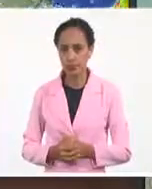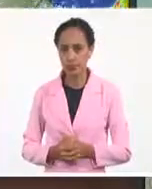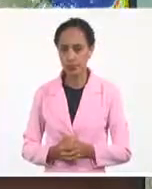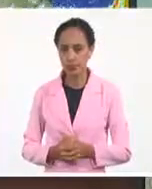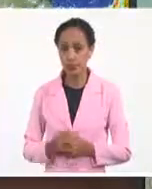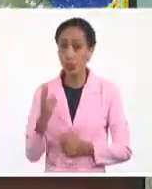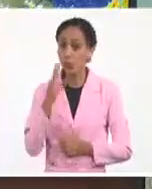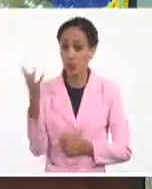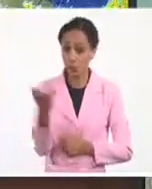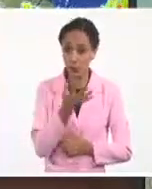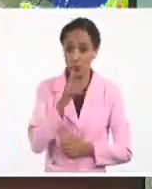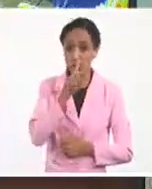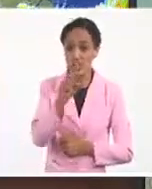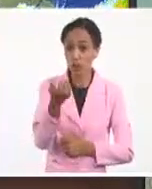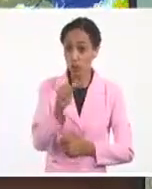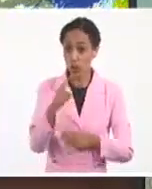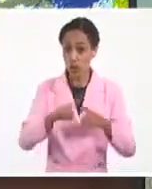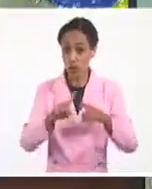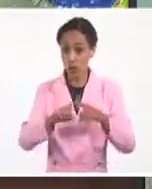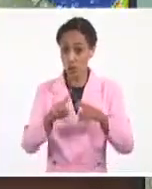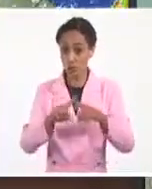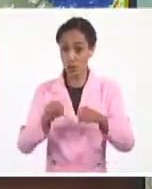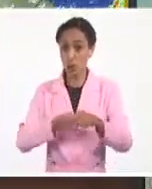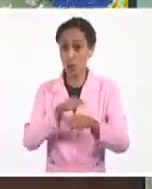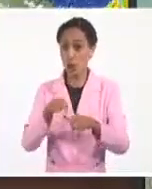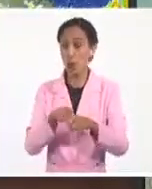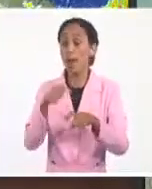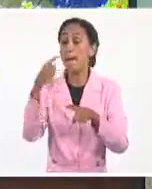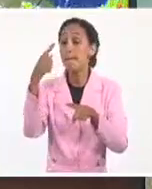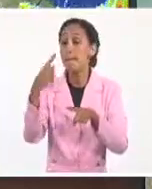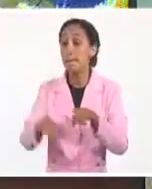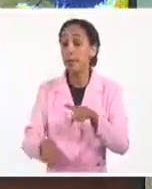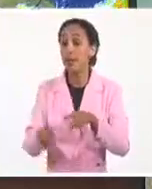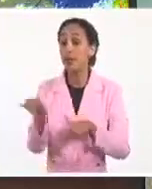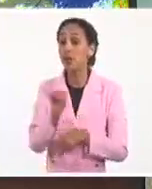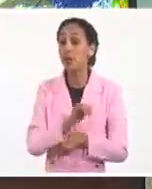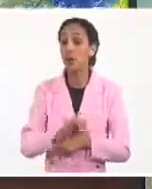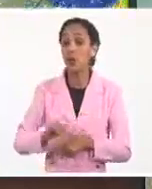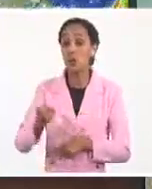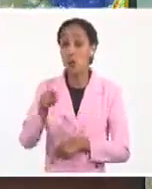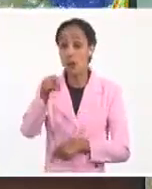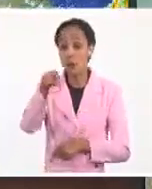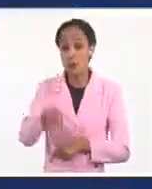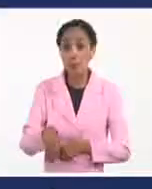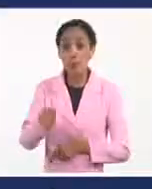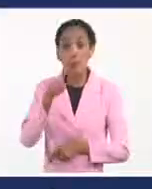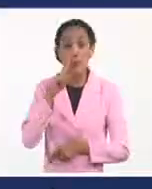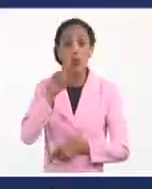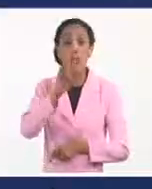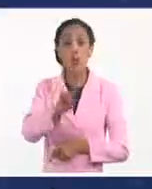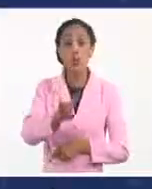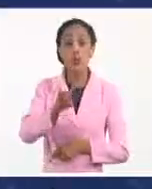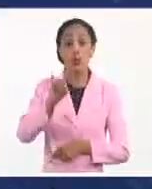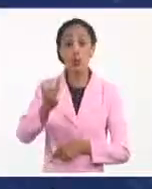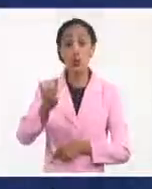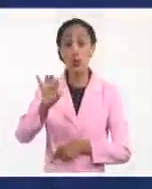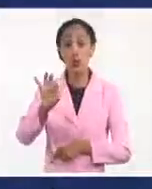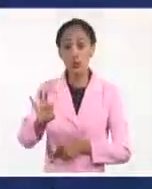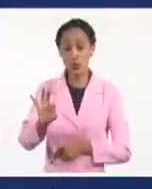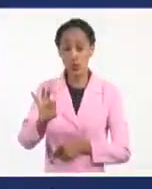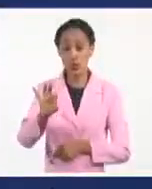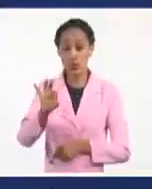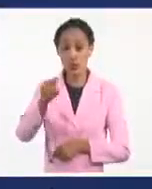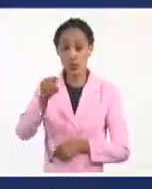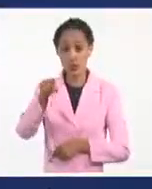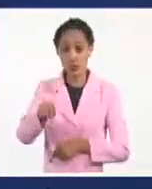de 110 kilómetros por hora, la presión atmosférica en su centro ha descendido a 998 hectopascal